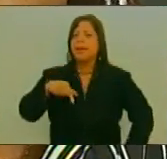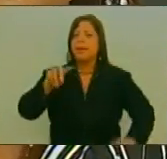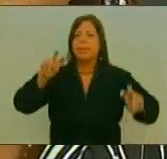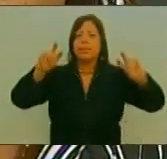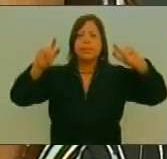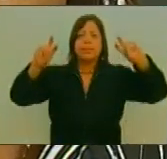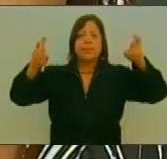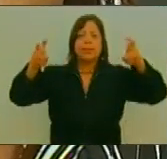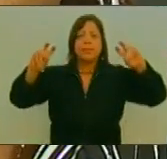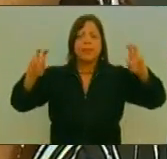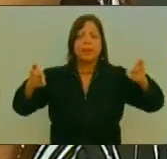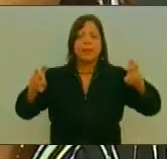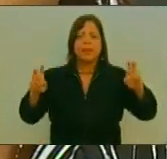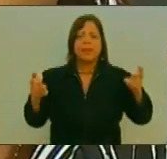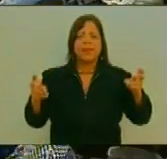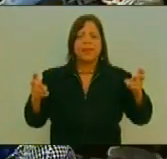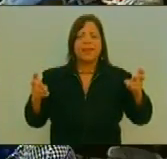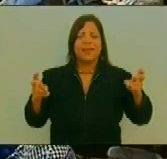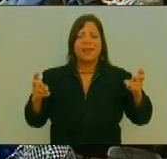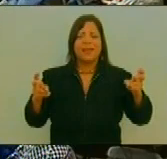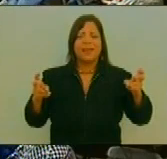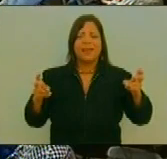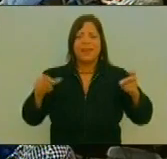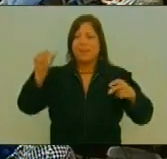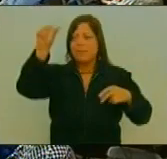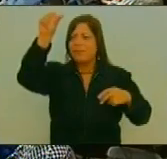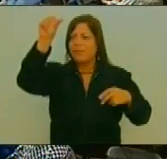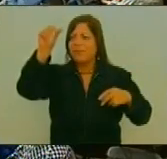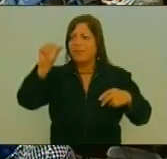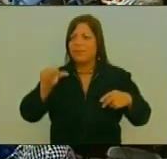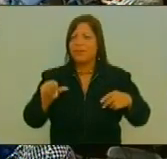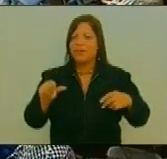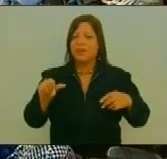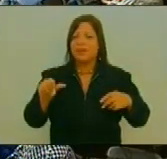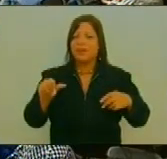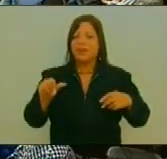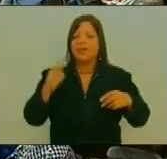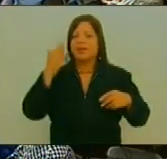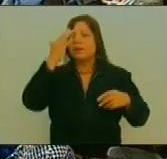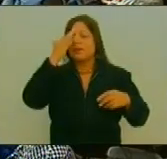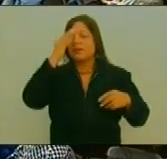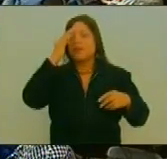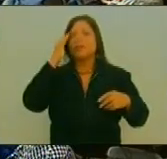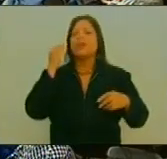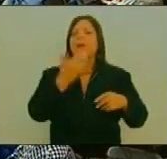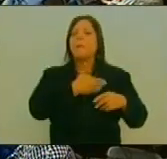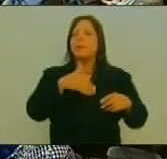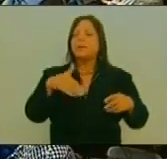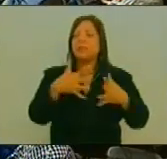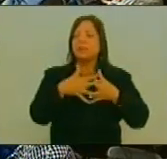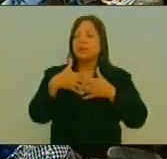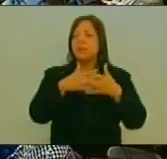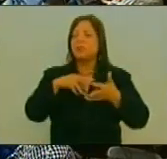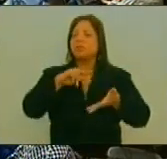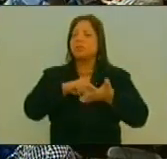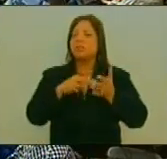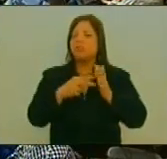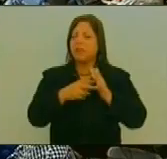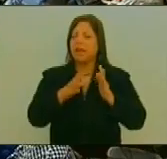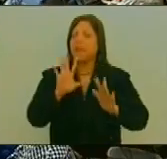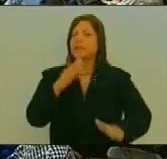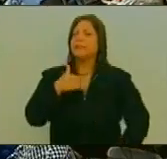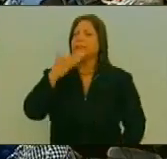políticos Presidenta Los que he numerado Aquí entre otros Creo que es El elemento fundamental Para nosotros